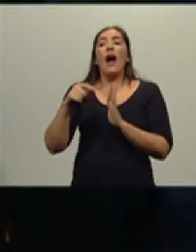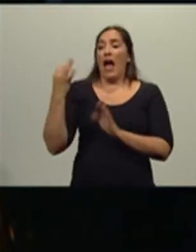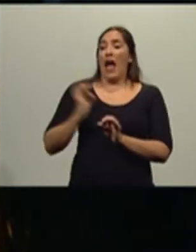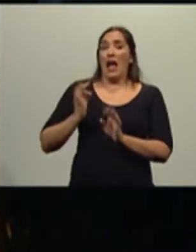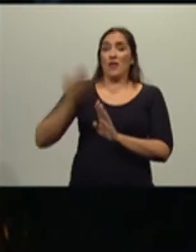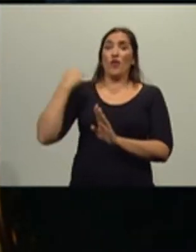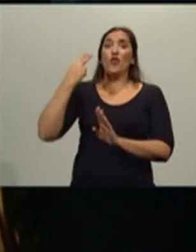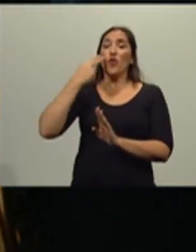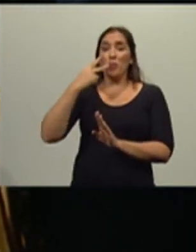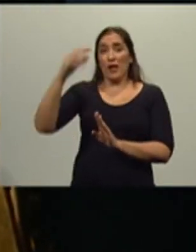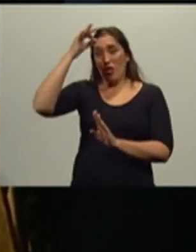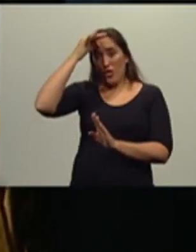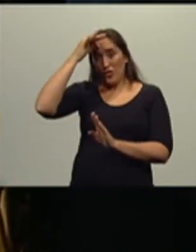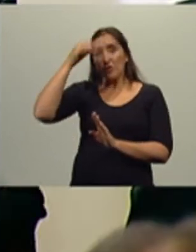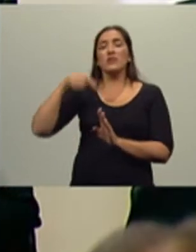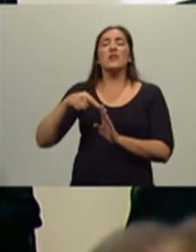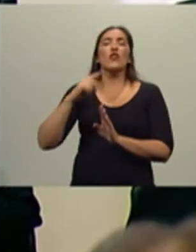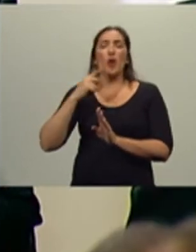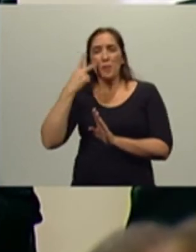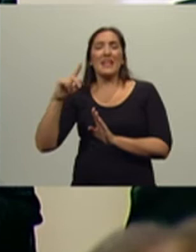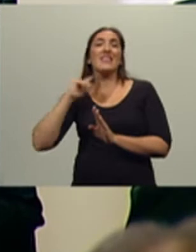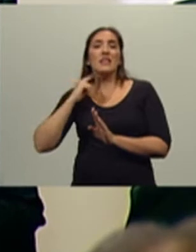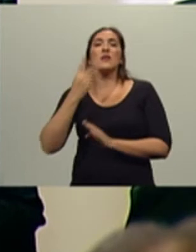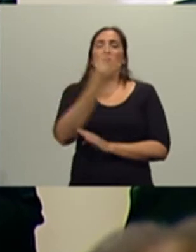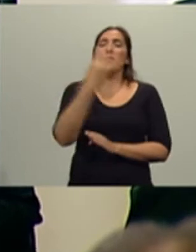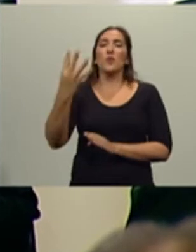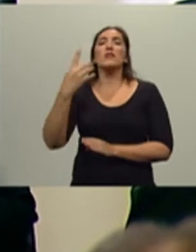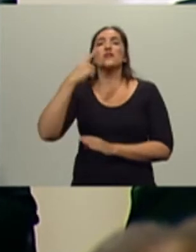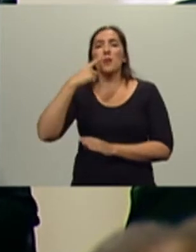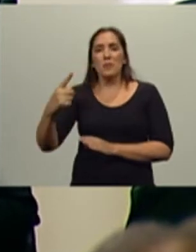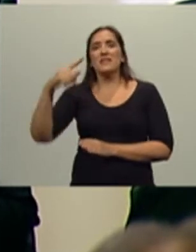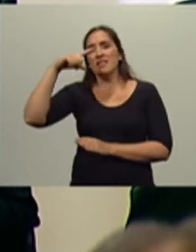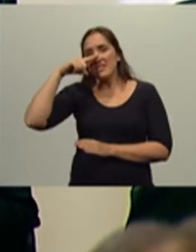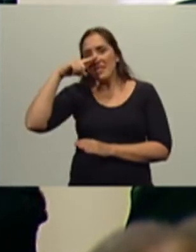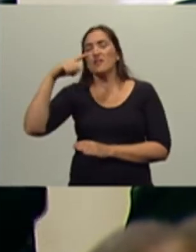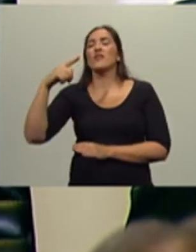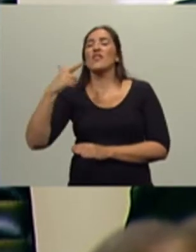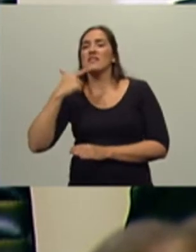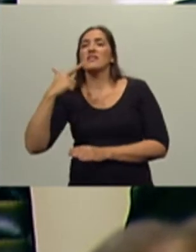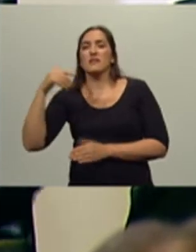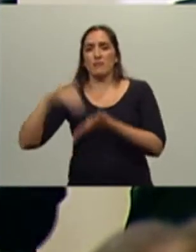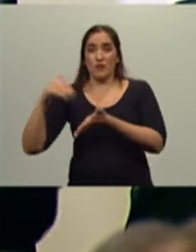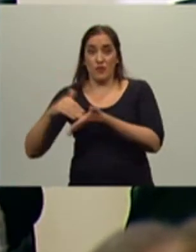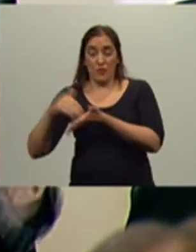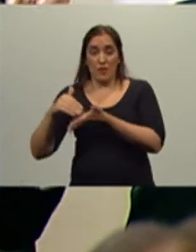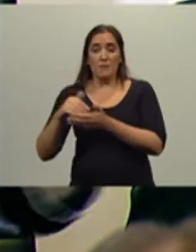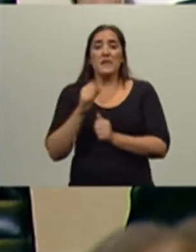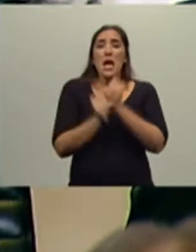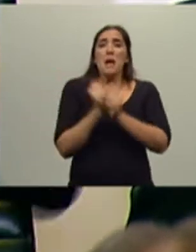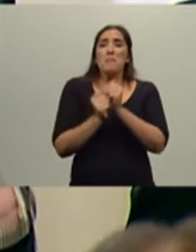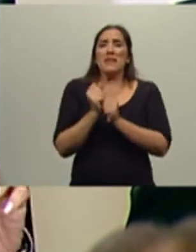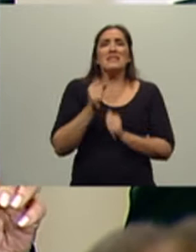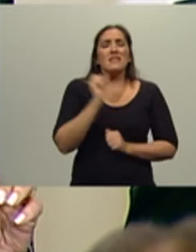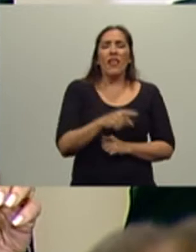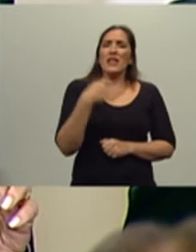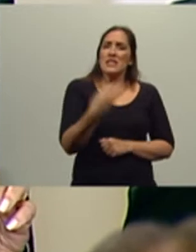-2013 la suma de 44.677 millones. Las inversiones de las compañías de seguro que